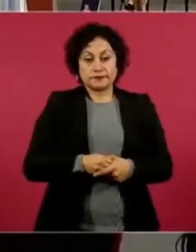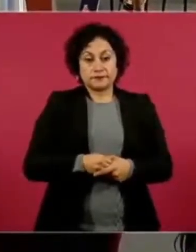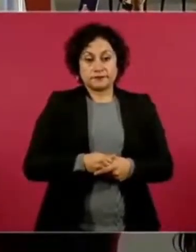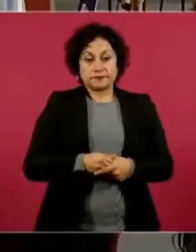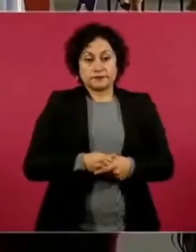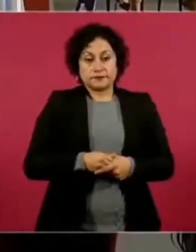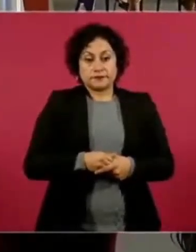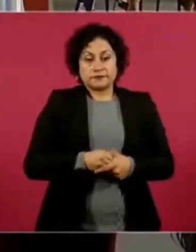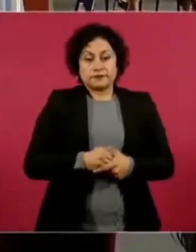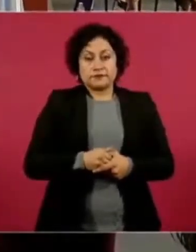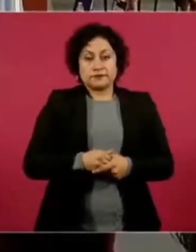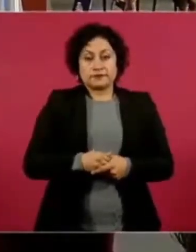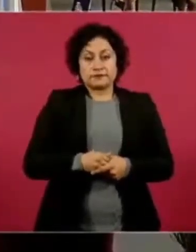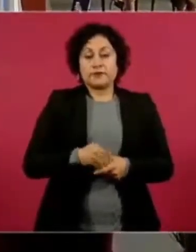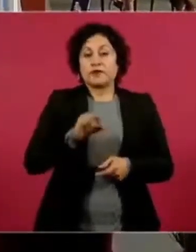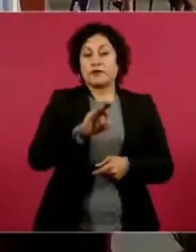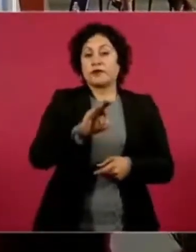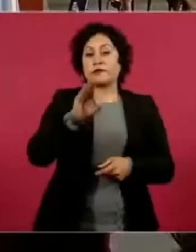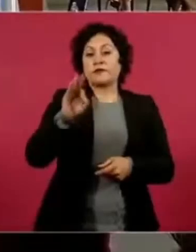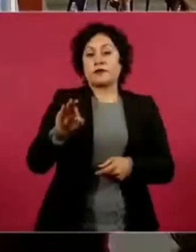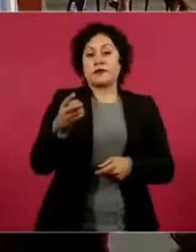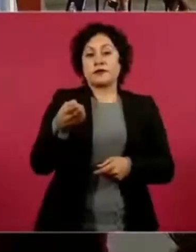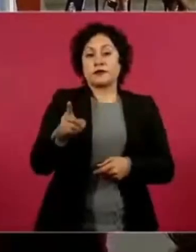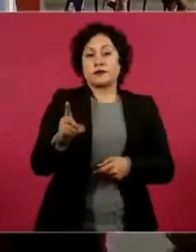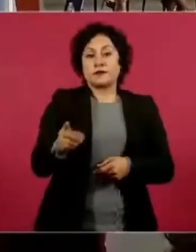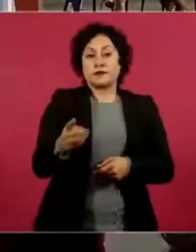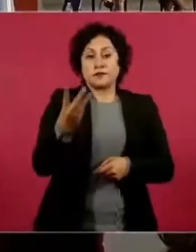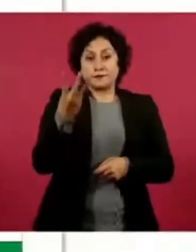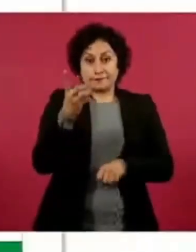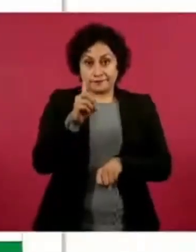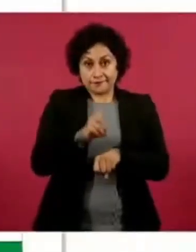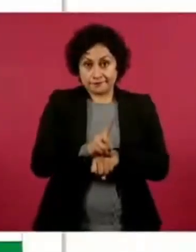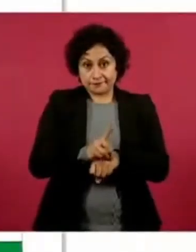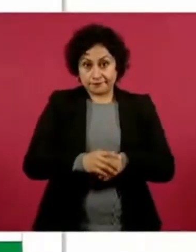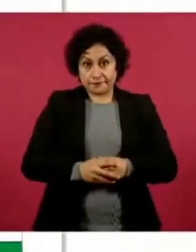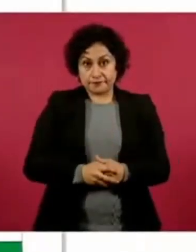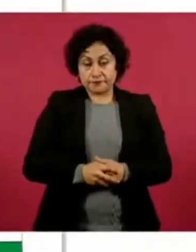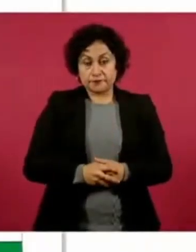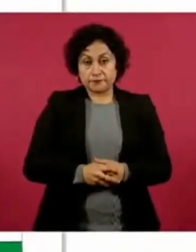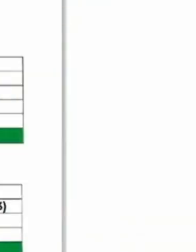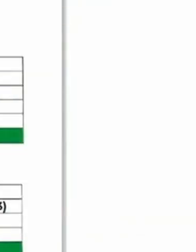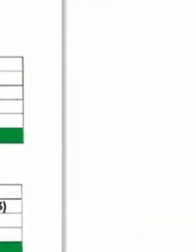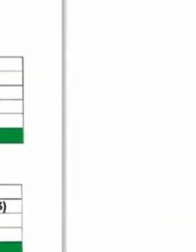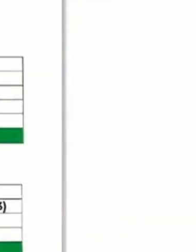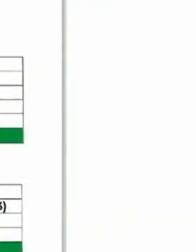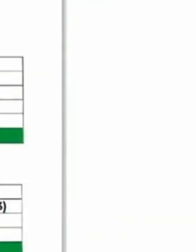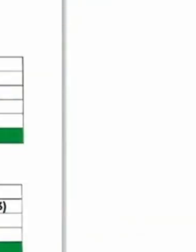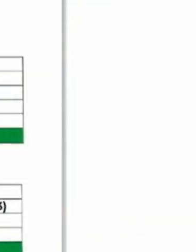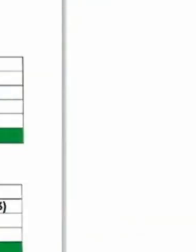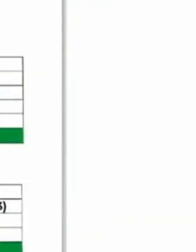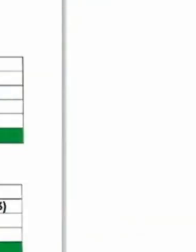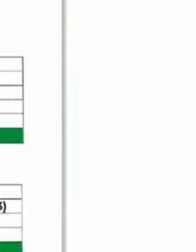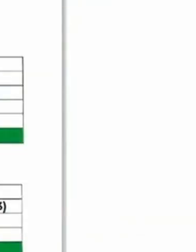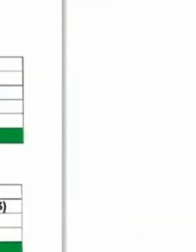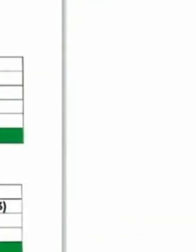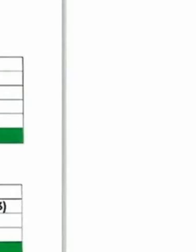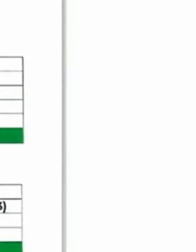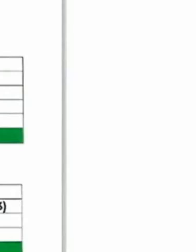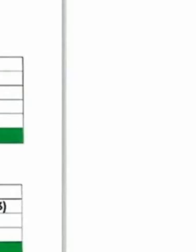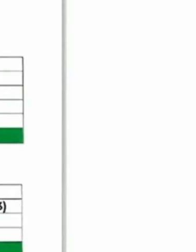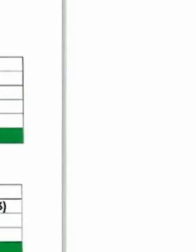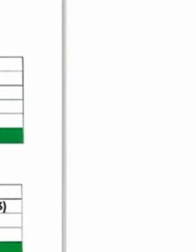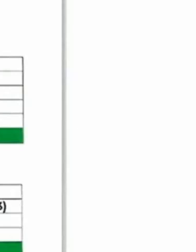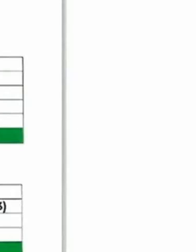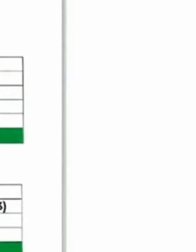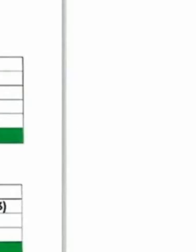3 de diciembre, despensas 21 mil